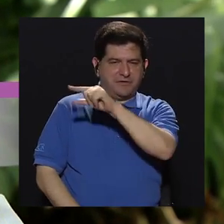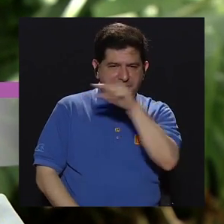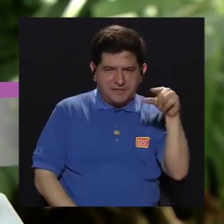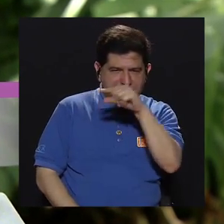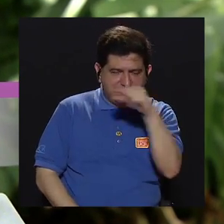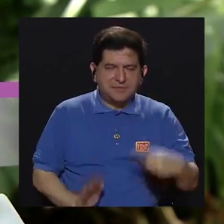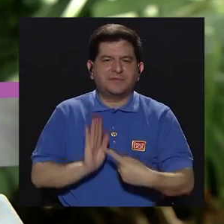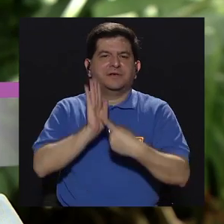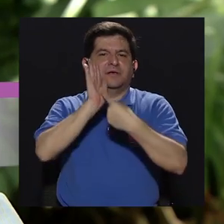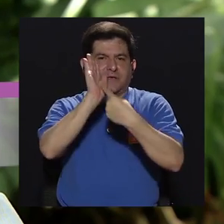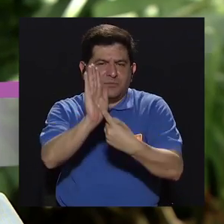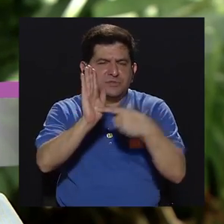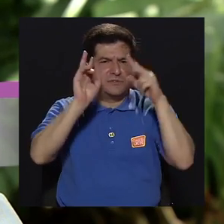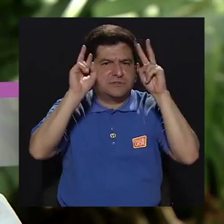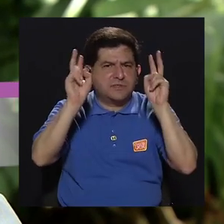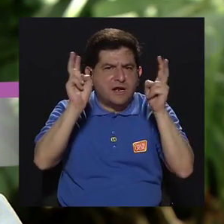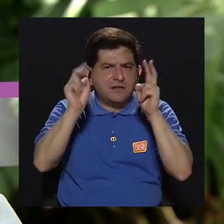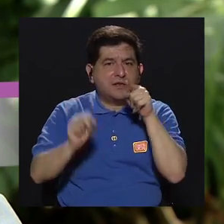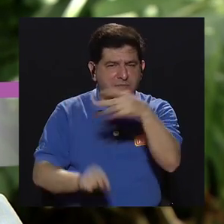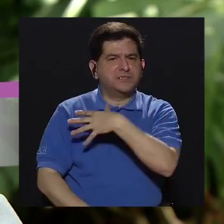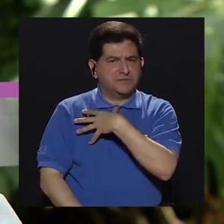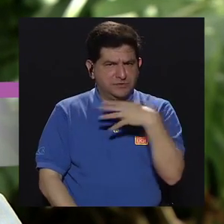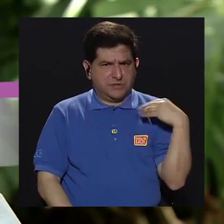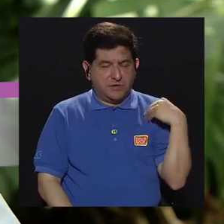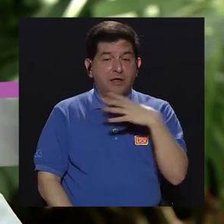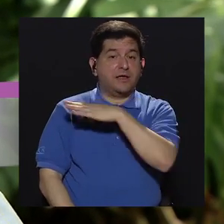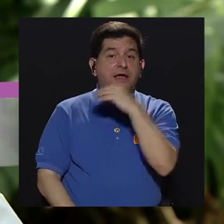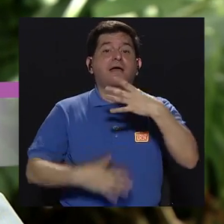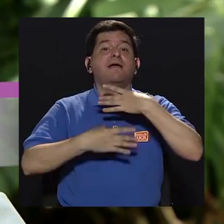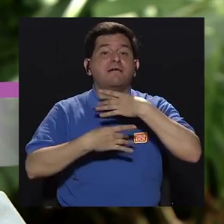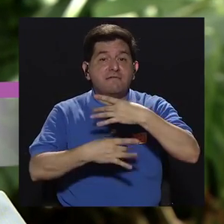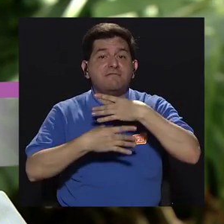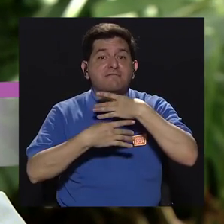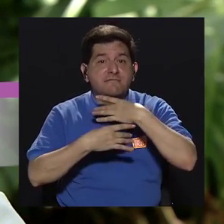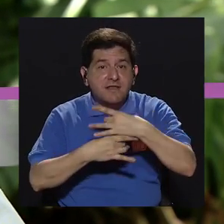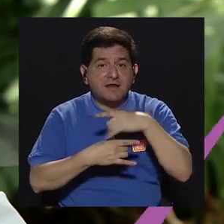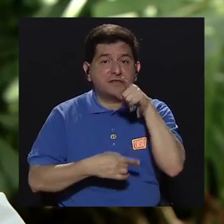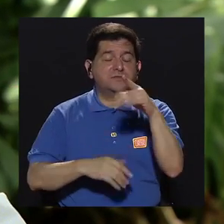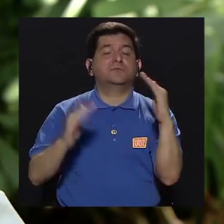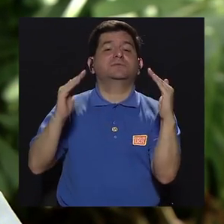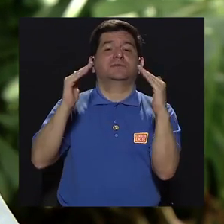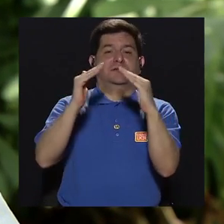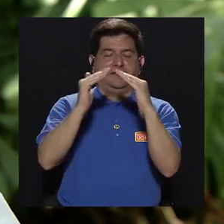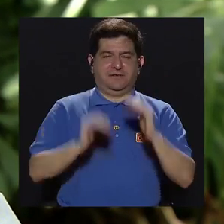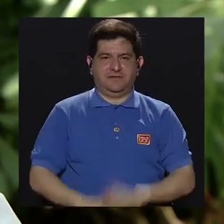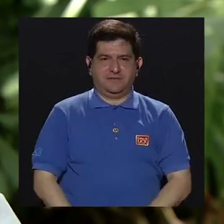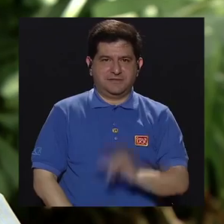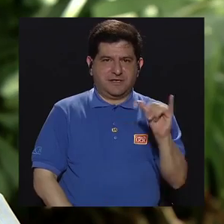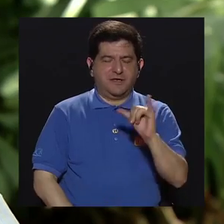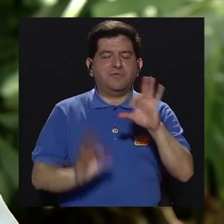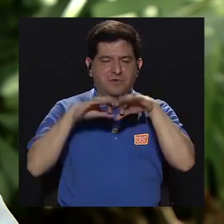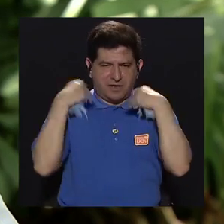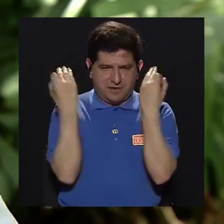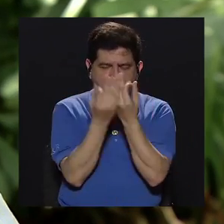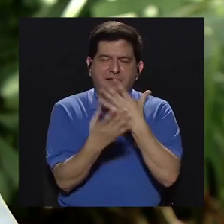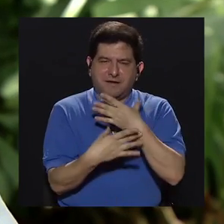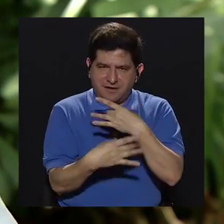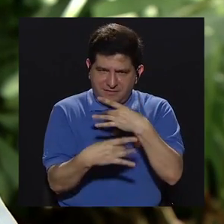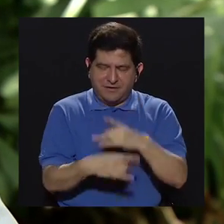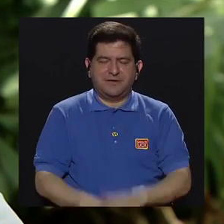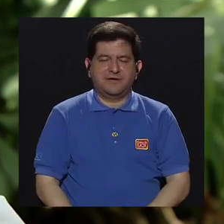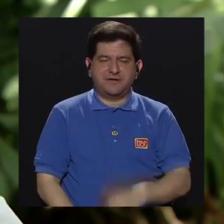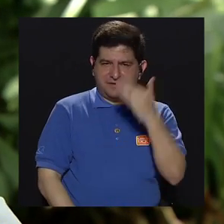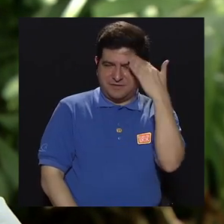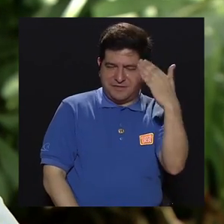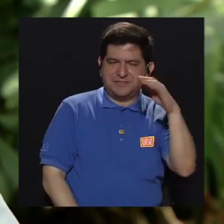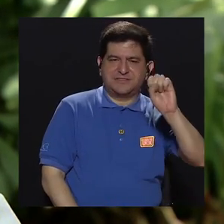a semana queremos llevarle temas que sean del agrado y sean del interés de ustedes allá en sus hogares y de sus seres queridos. Les